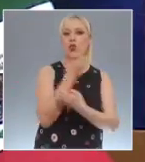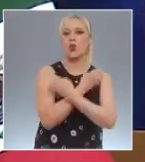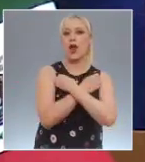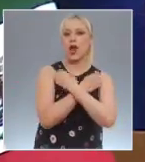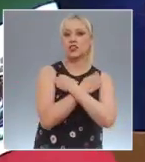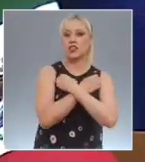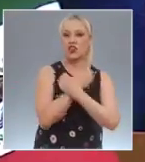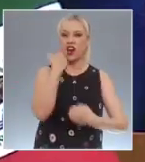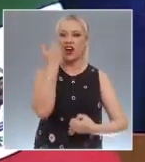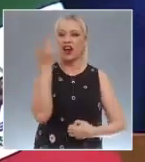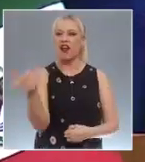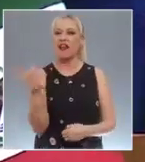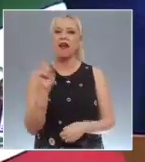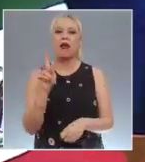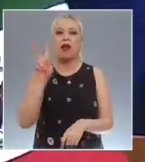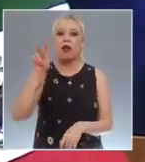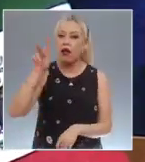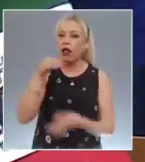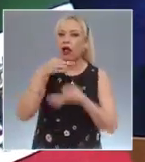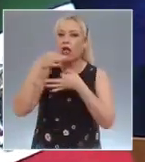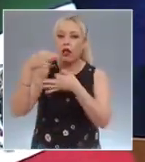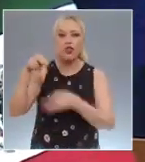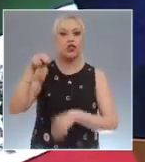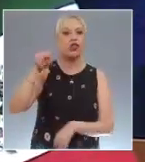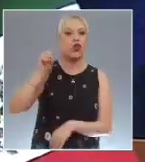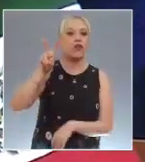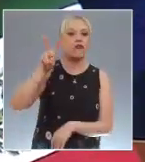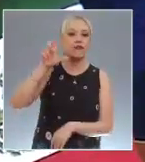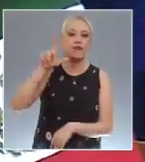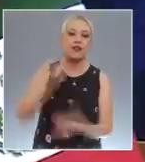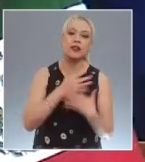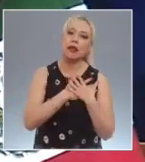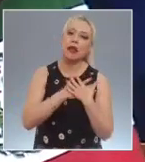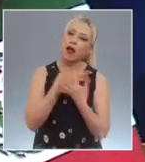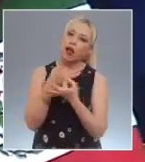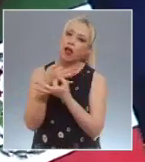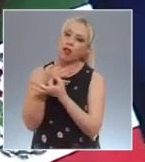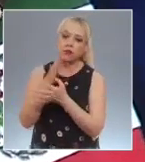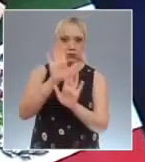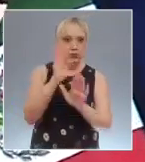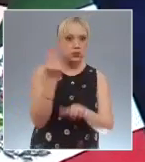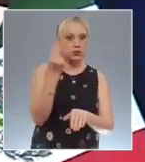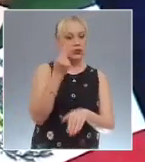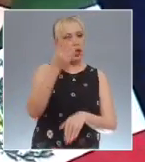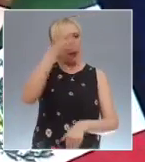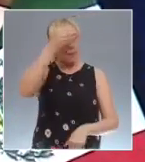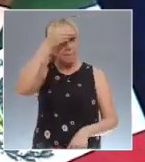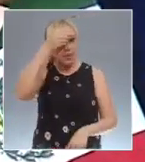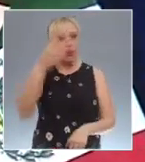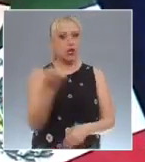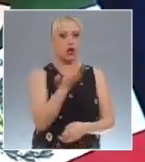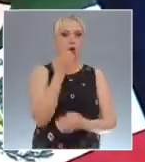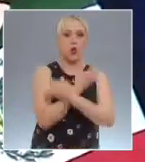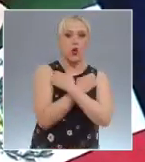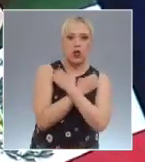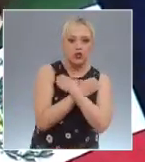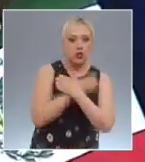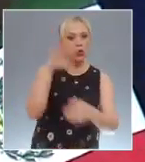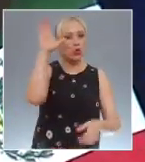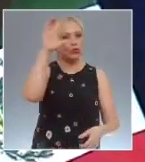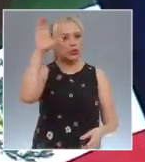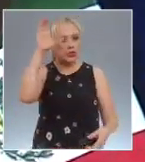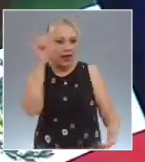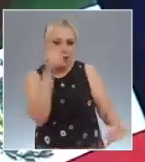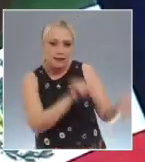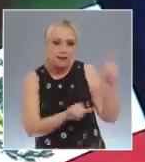resulta fundamental para ofrecer contenidos más interactivos adaptarse a las preferencias de las poblaciones